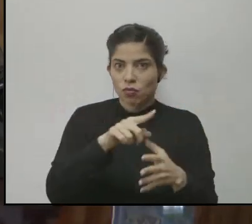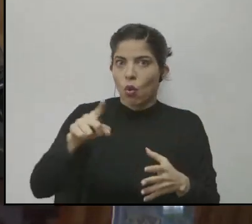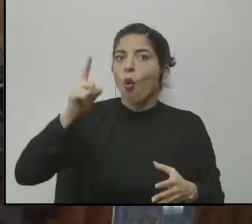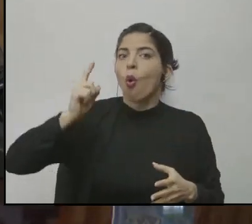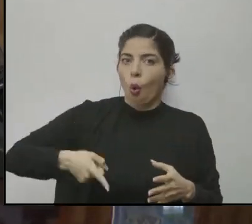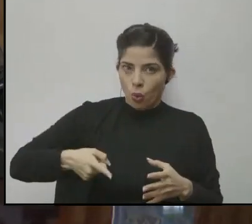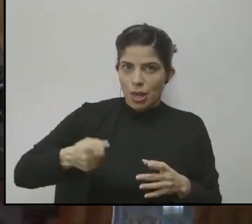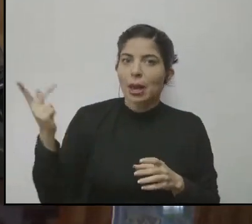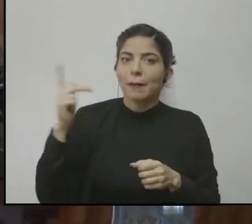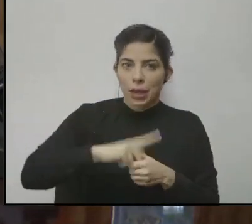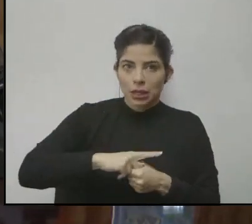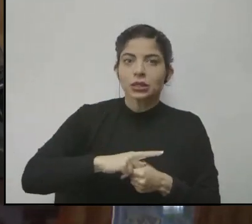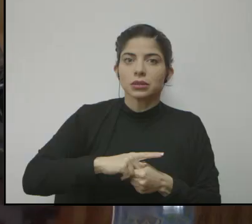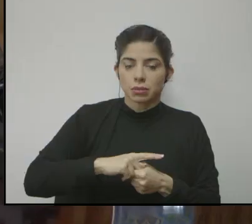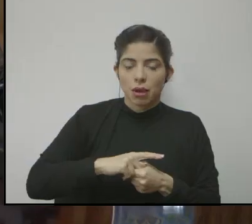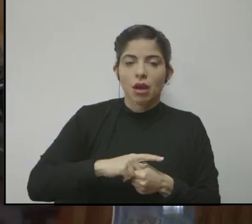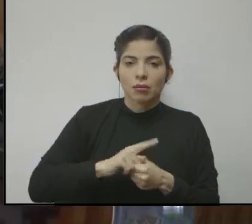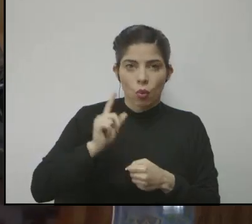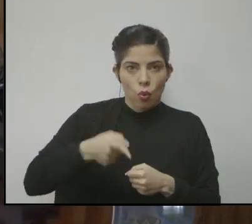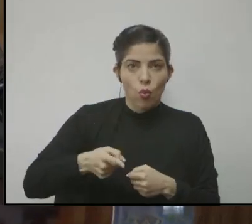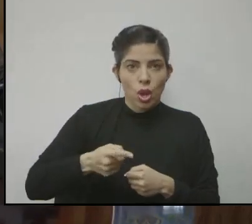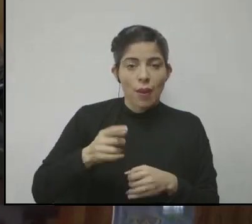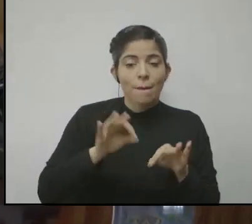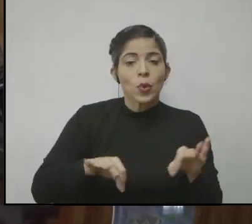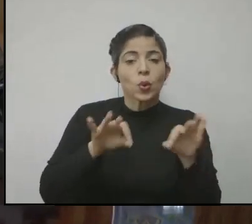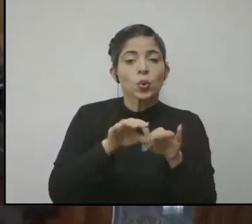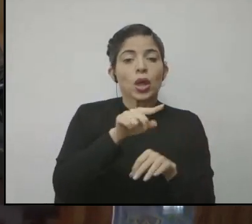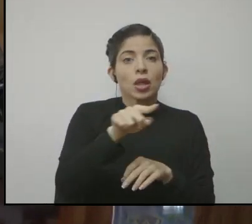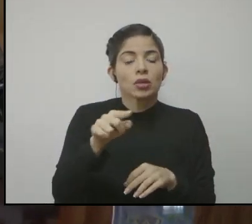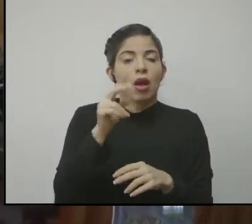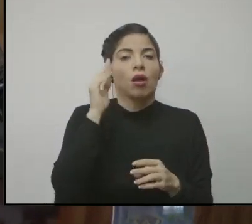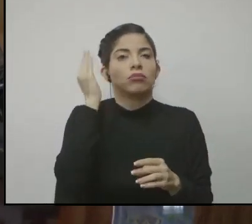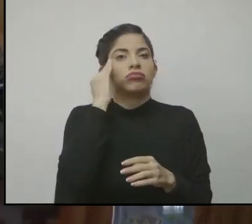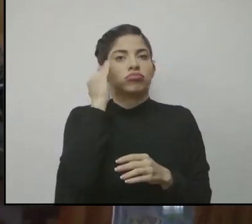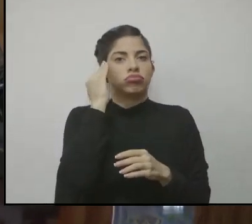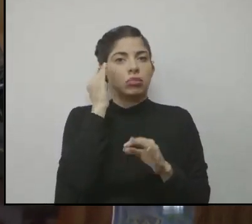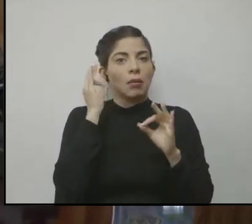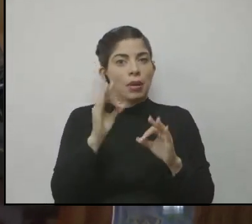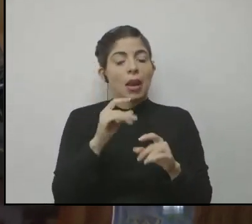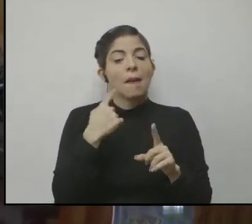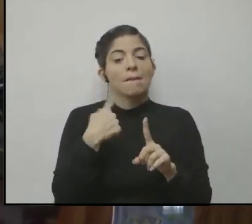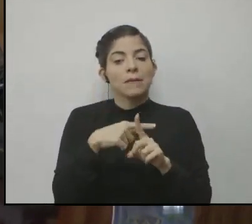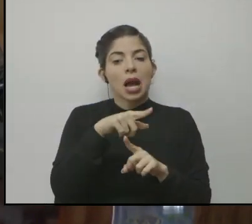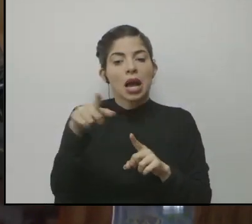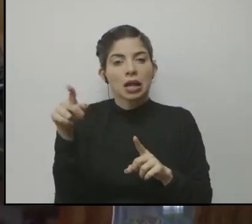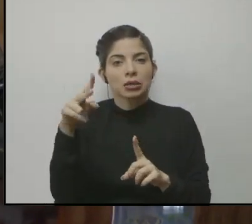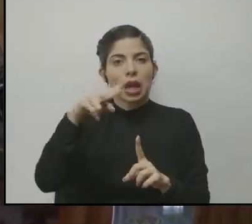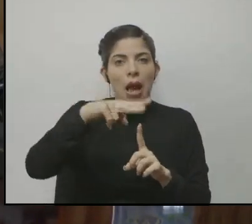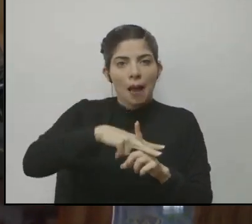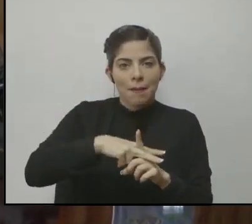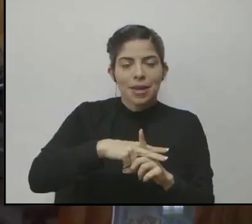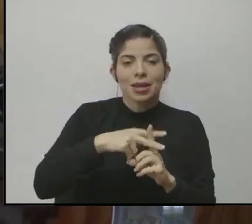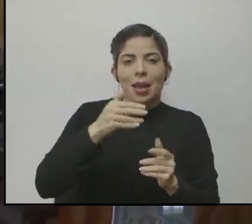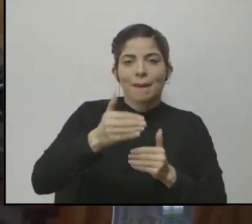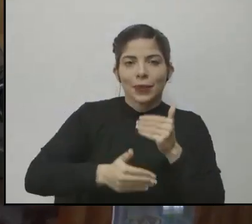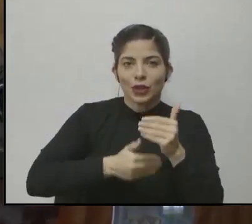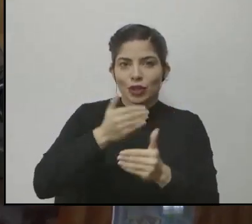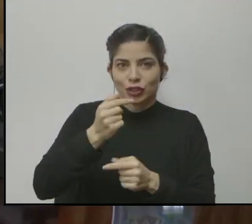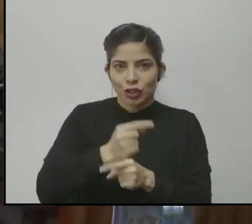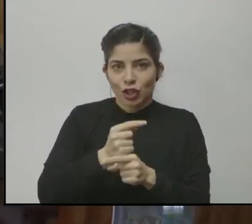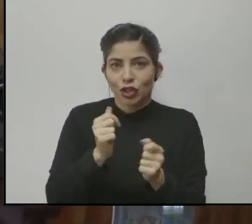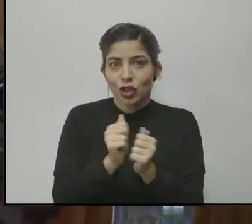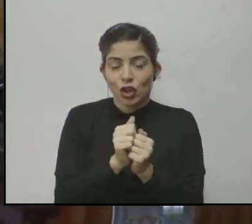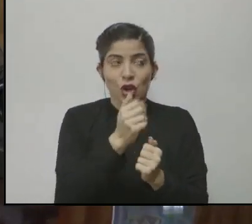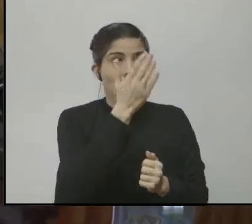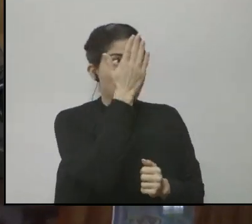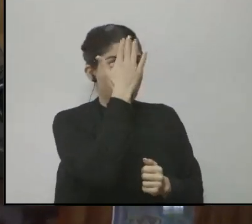participar, eso sí, porque es muy importante conocerlos y poder también hacer ese proceso formativo que hacen ustedes con los